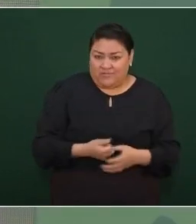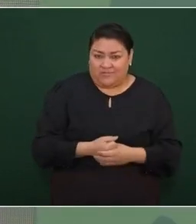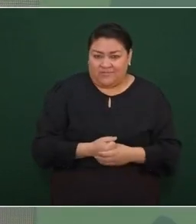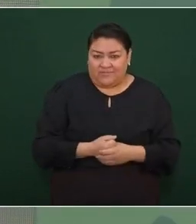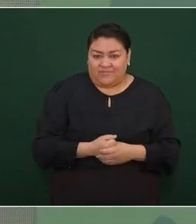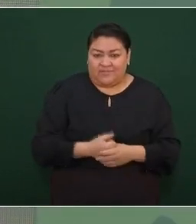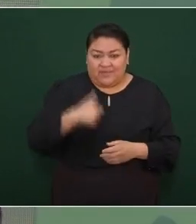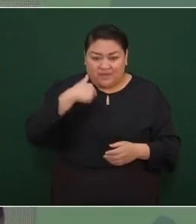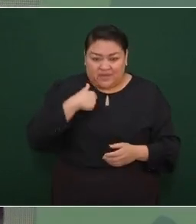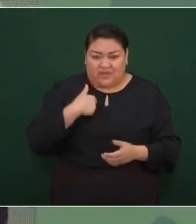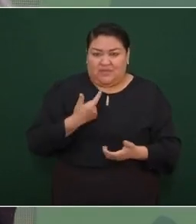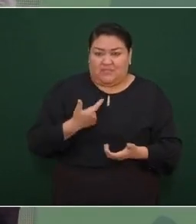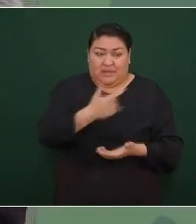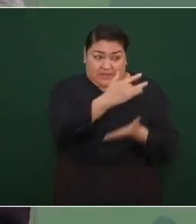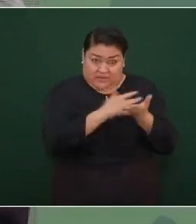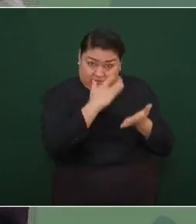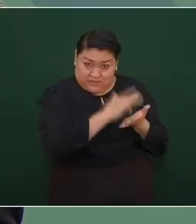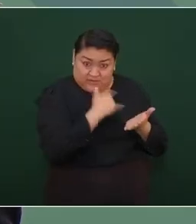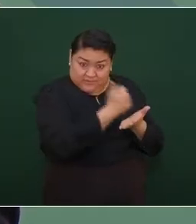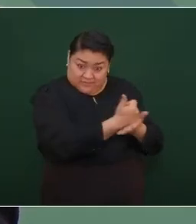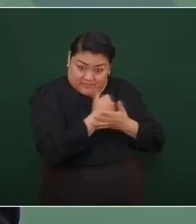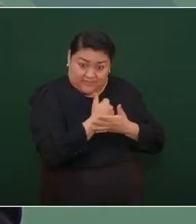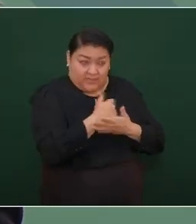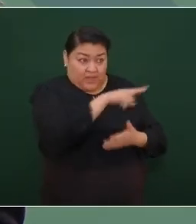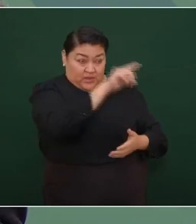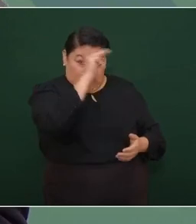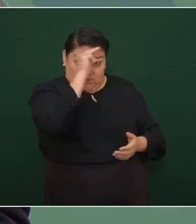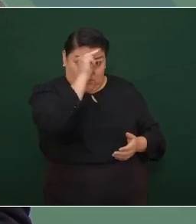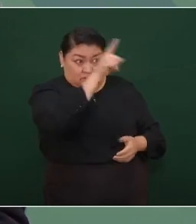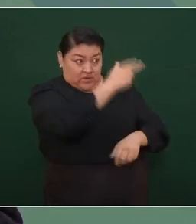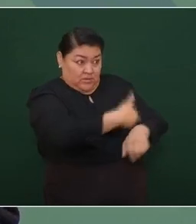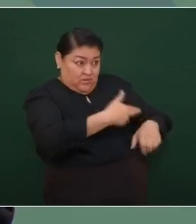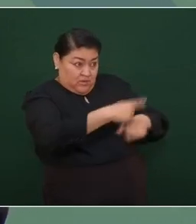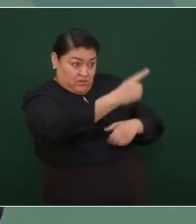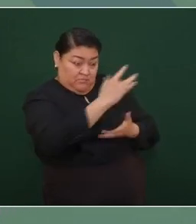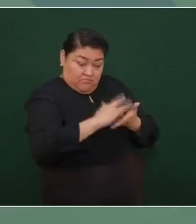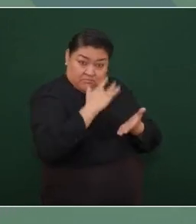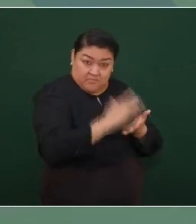¿me han sacado adelante los intelectuales orgánicos?